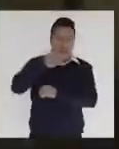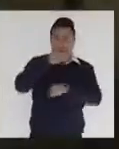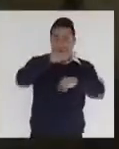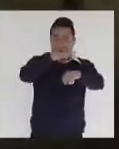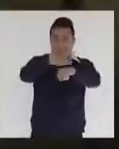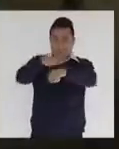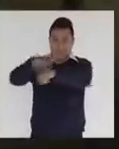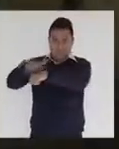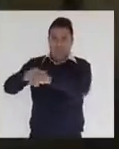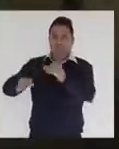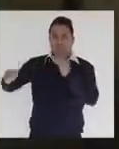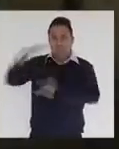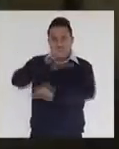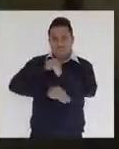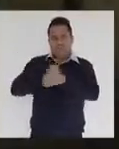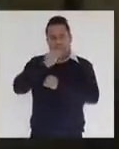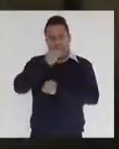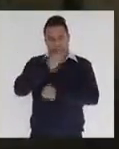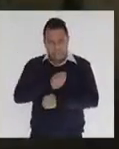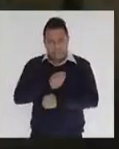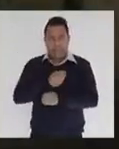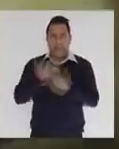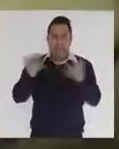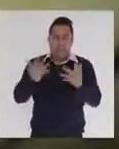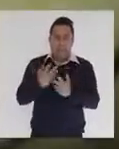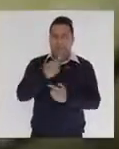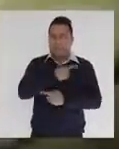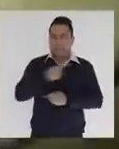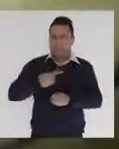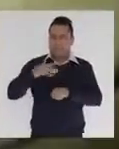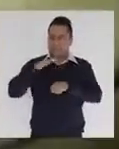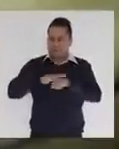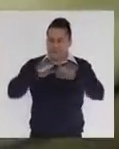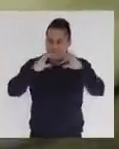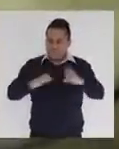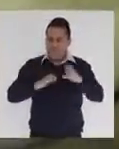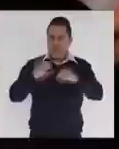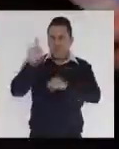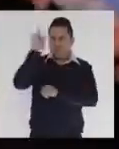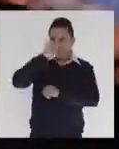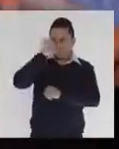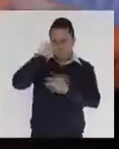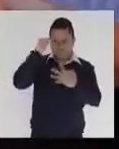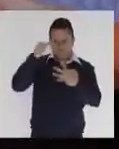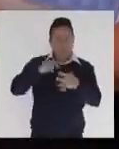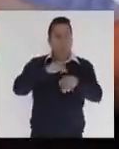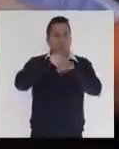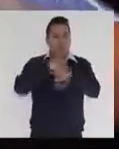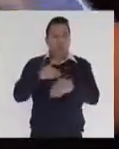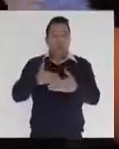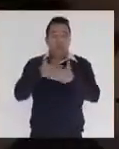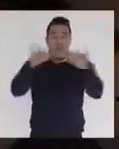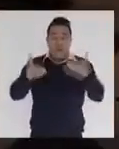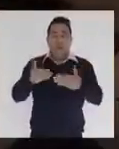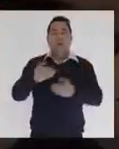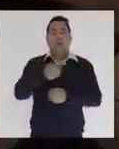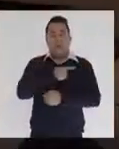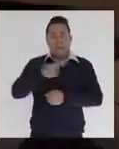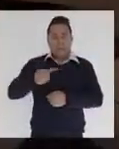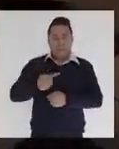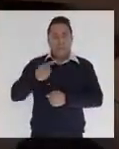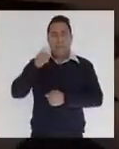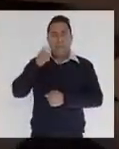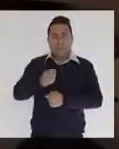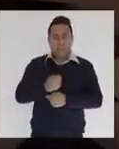Los convoco de forma voluntaria a extremar cuidados y recomendaciones. Es momento de demostrar